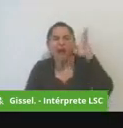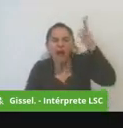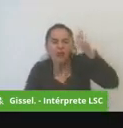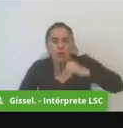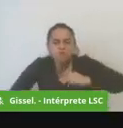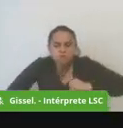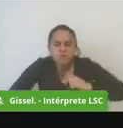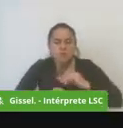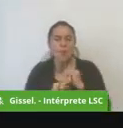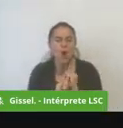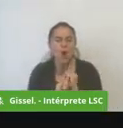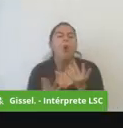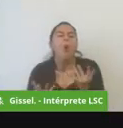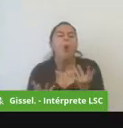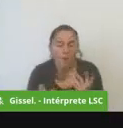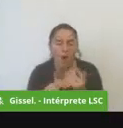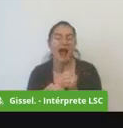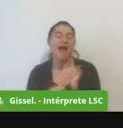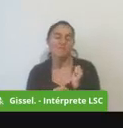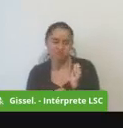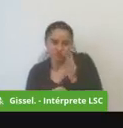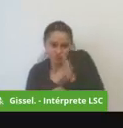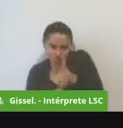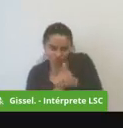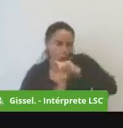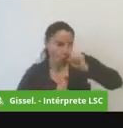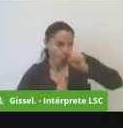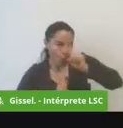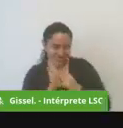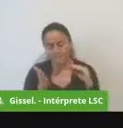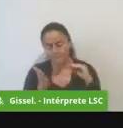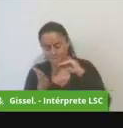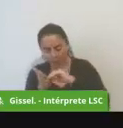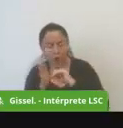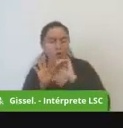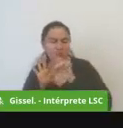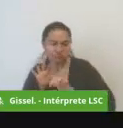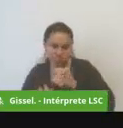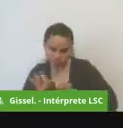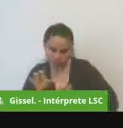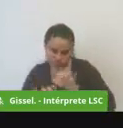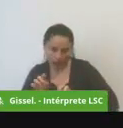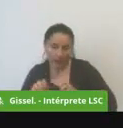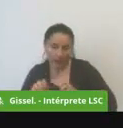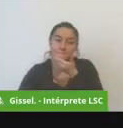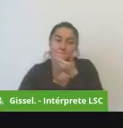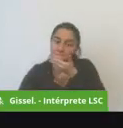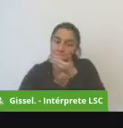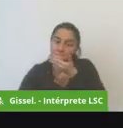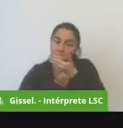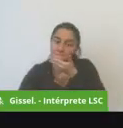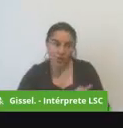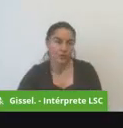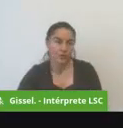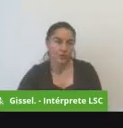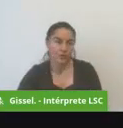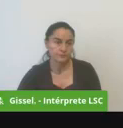permite que de manera más efectiva podamos podamos tomar las acciones correspondientes